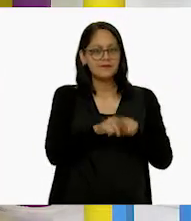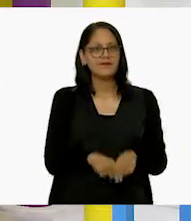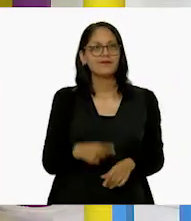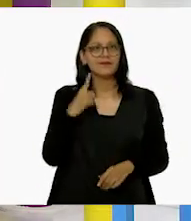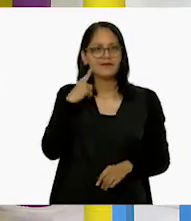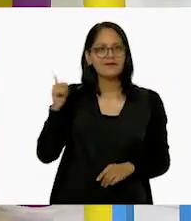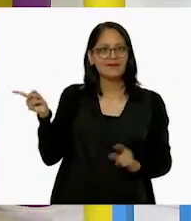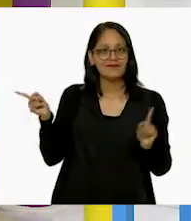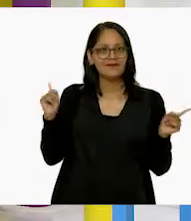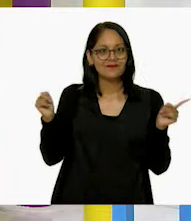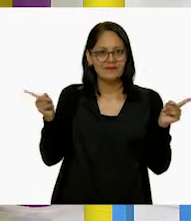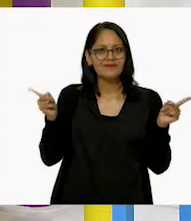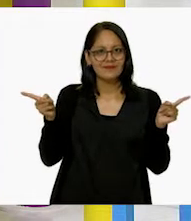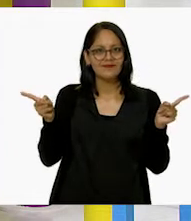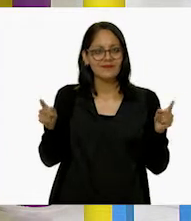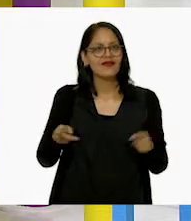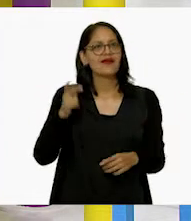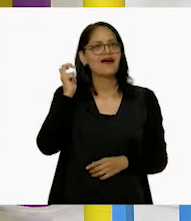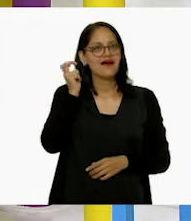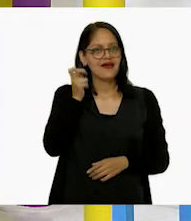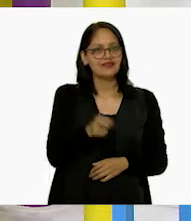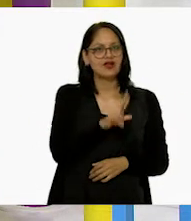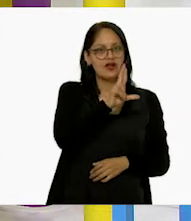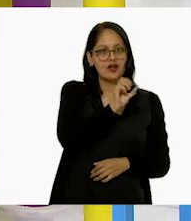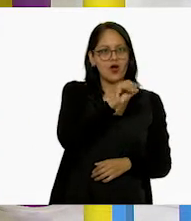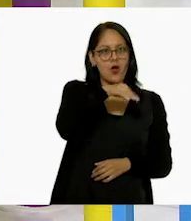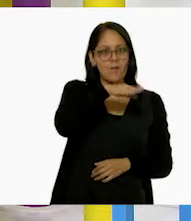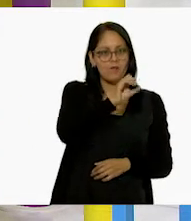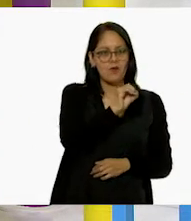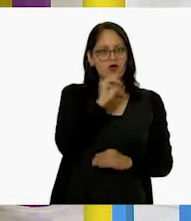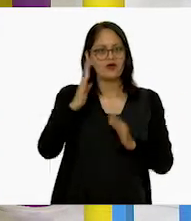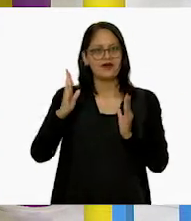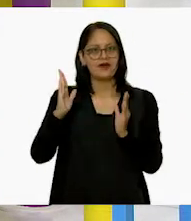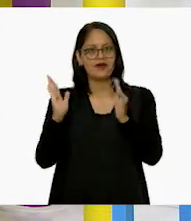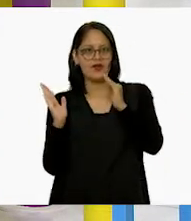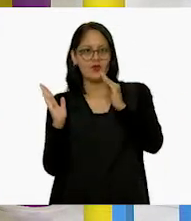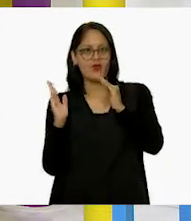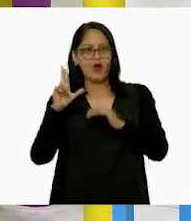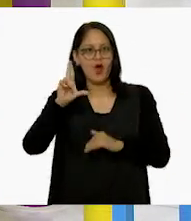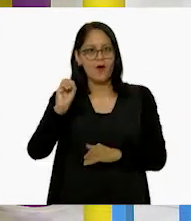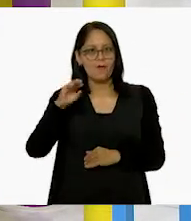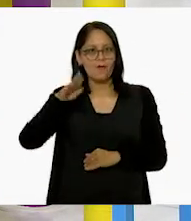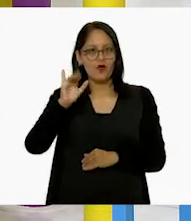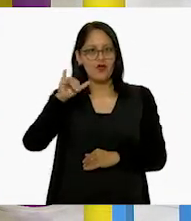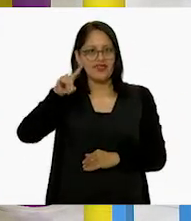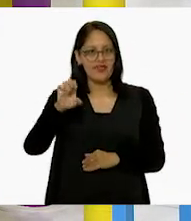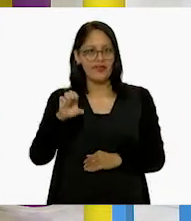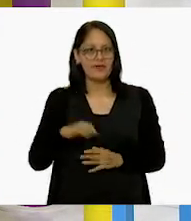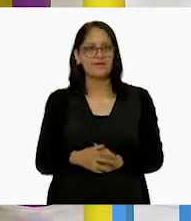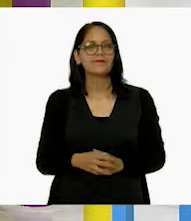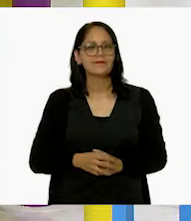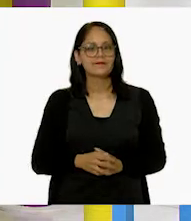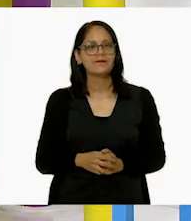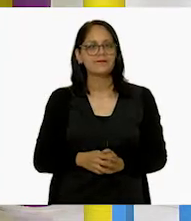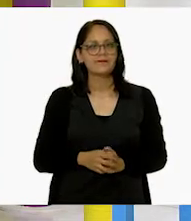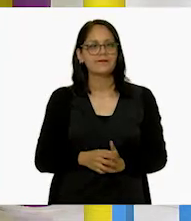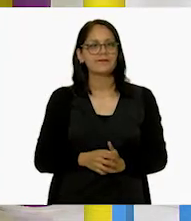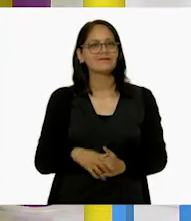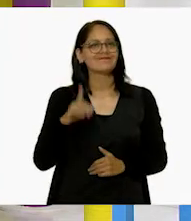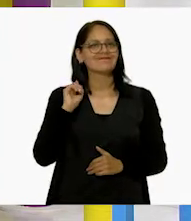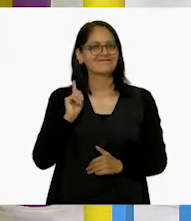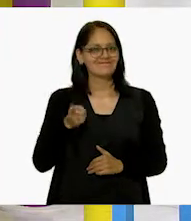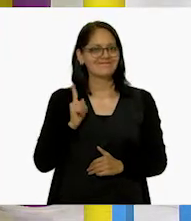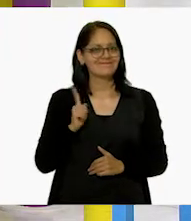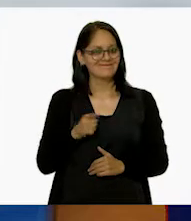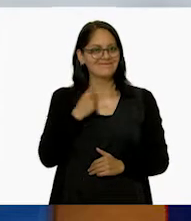tengo aquí. Entonces, aquí está el rombo y este es el romboide. El romboide. A ver. Ah.